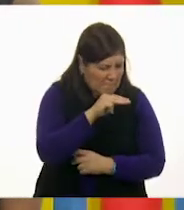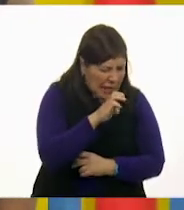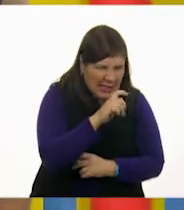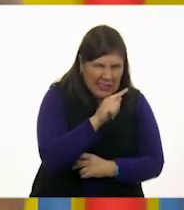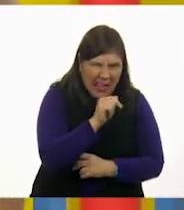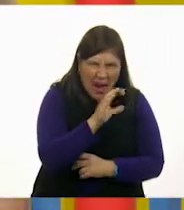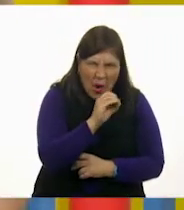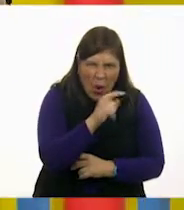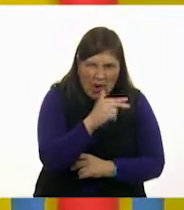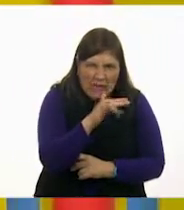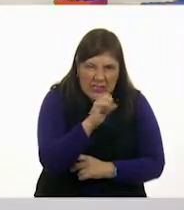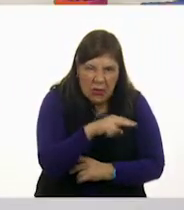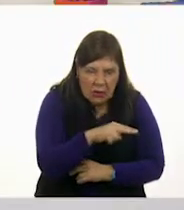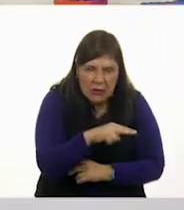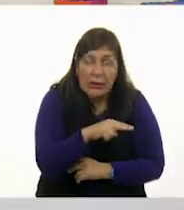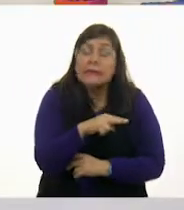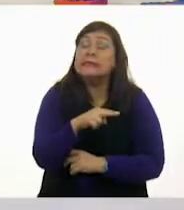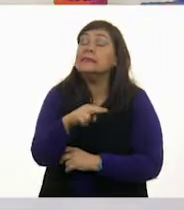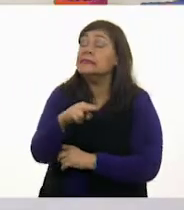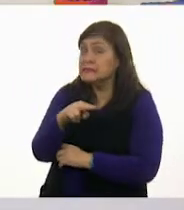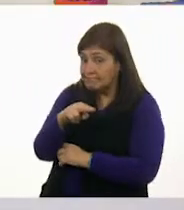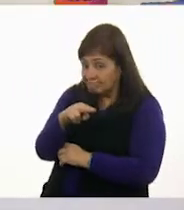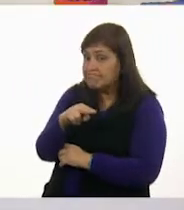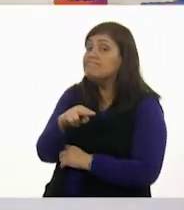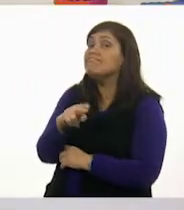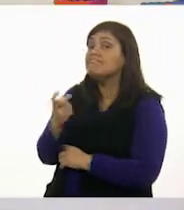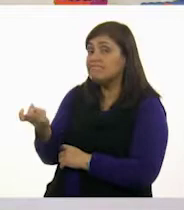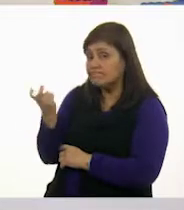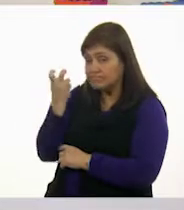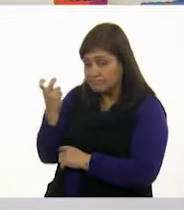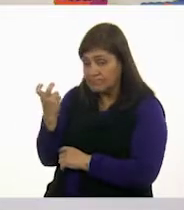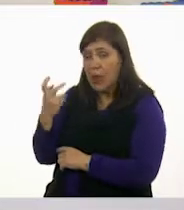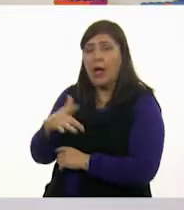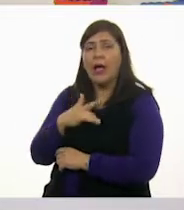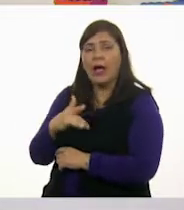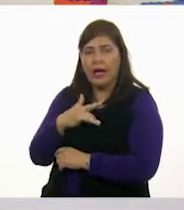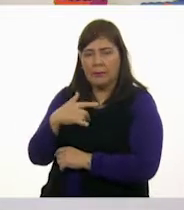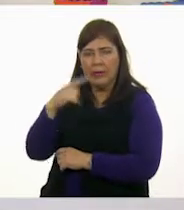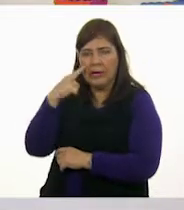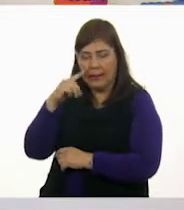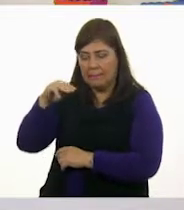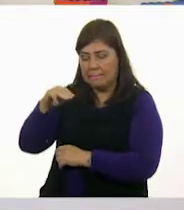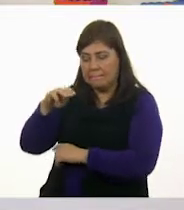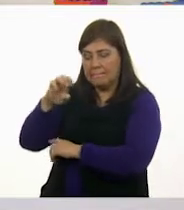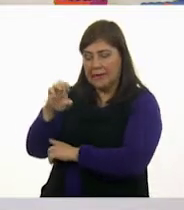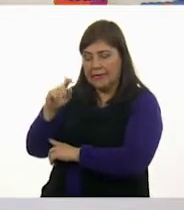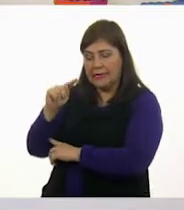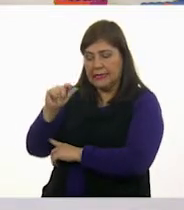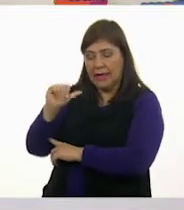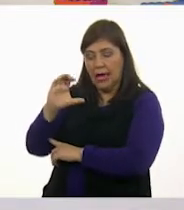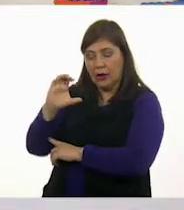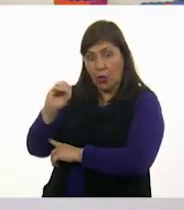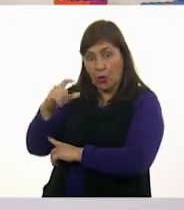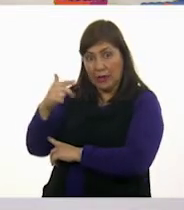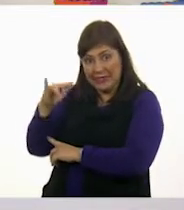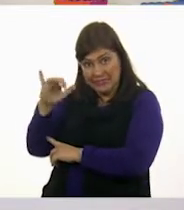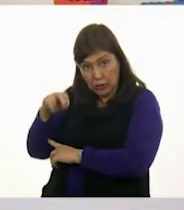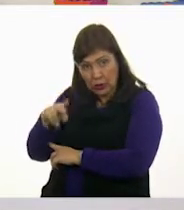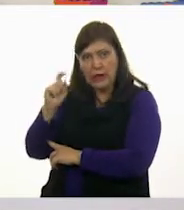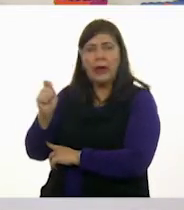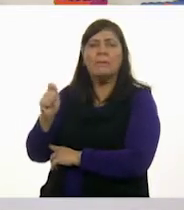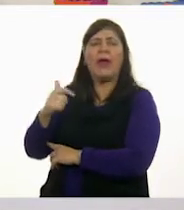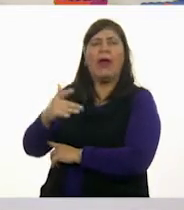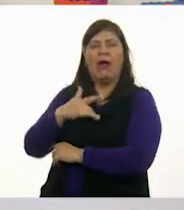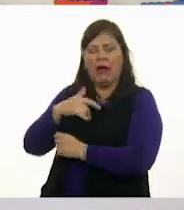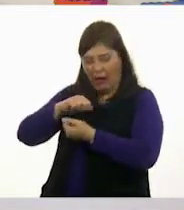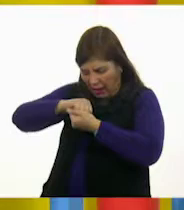Metacognición. Así es. La metacognición es el conocimiento que tienes de ti mismo, de lo que está